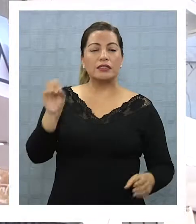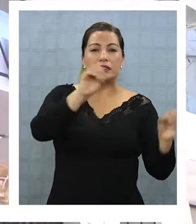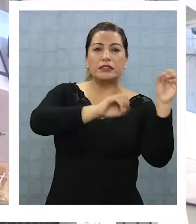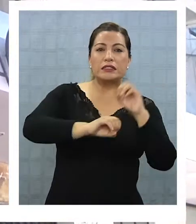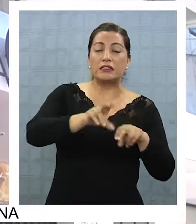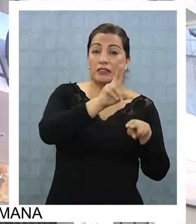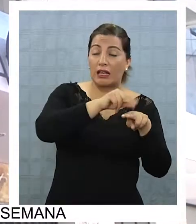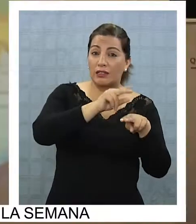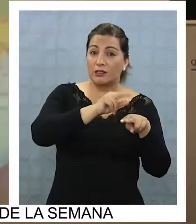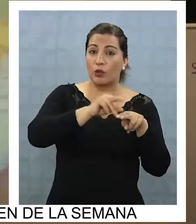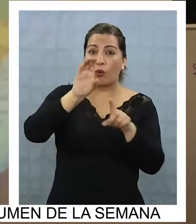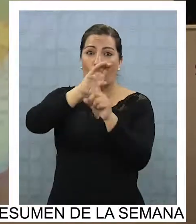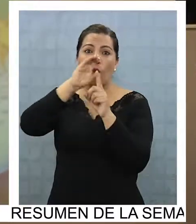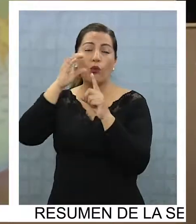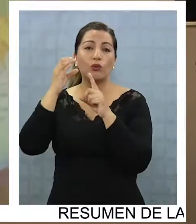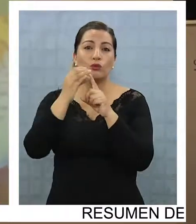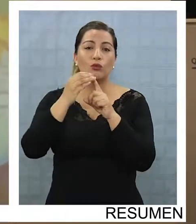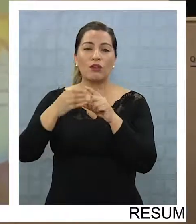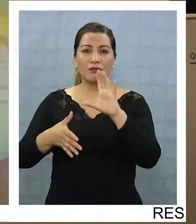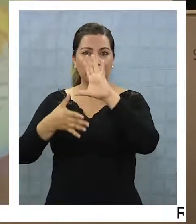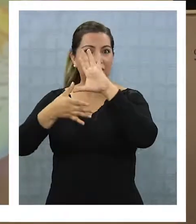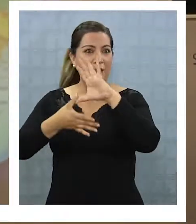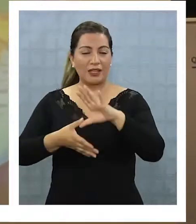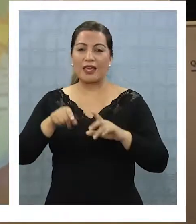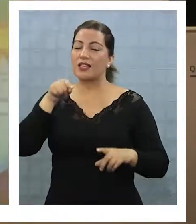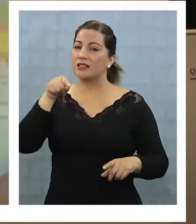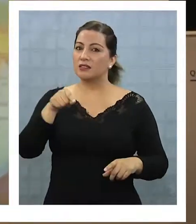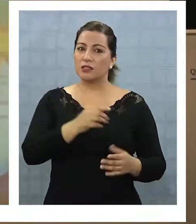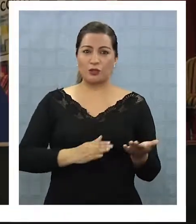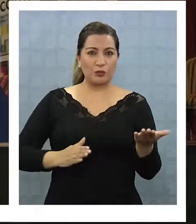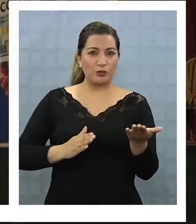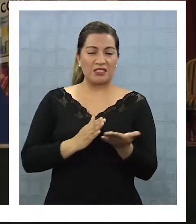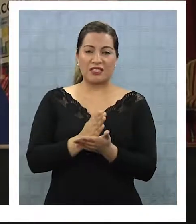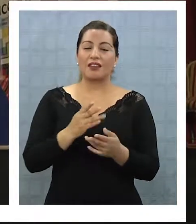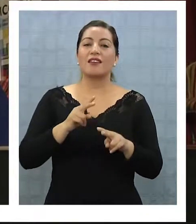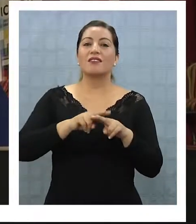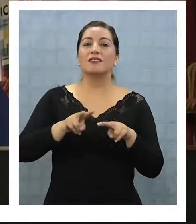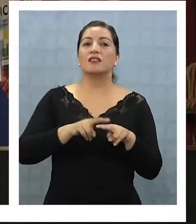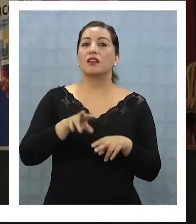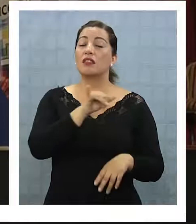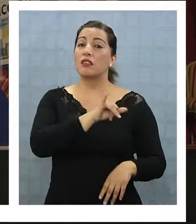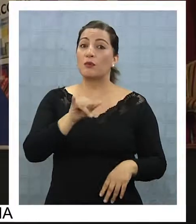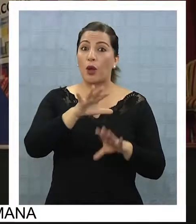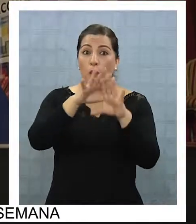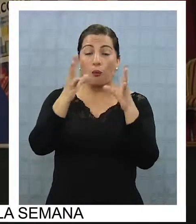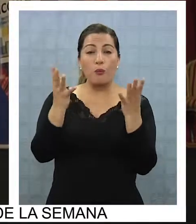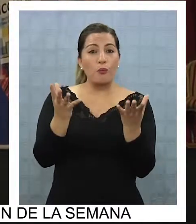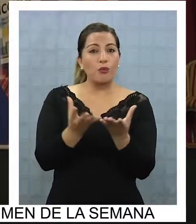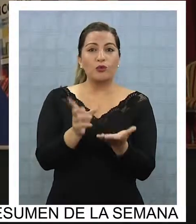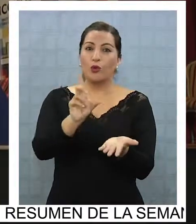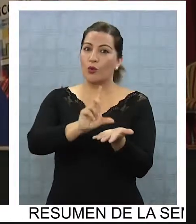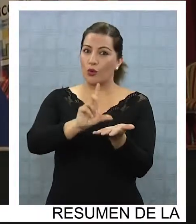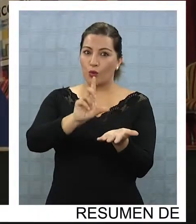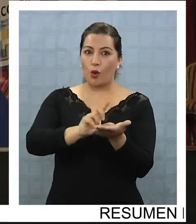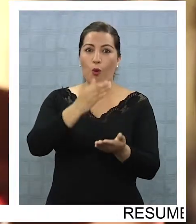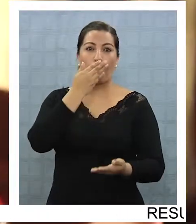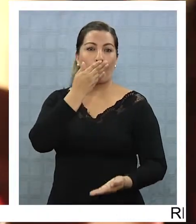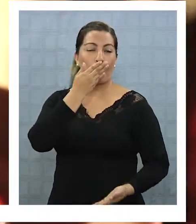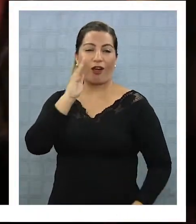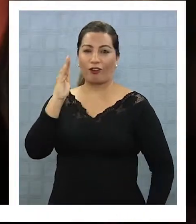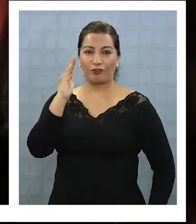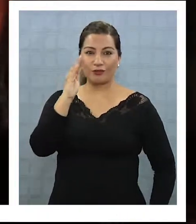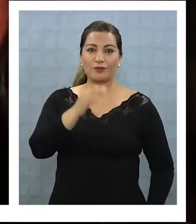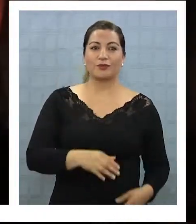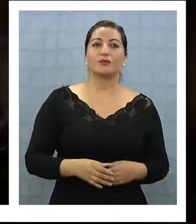ciencias y saberes milenarios de culturas americanas, los cuales de comenzar a aplicarse podrían hacer de este mundo un lugar